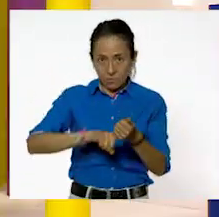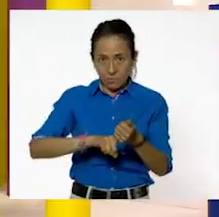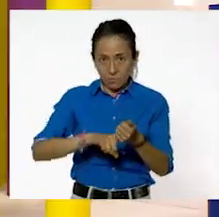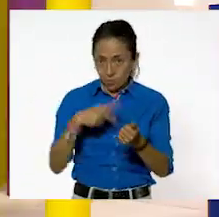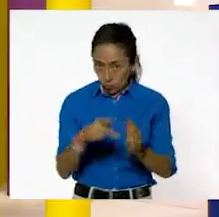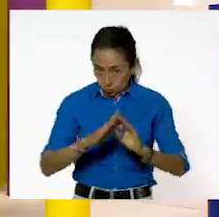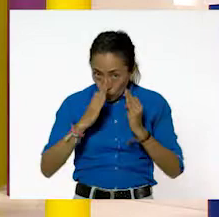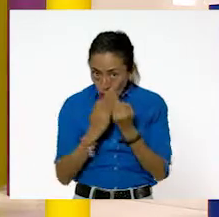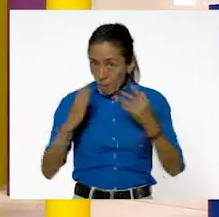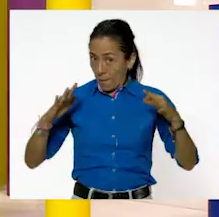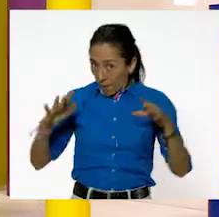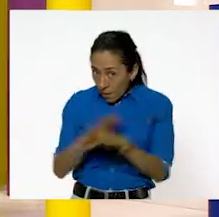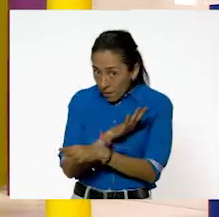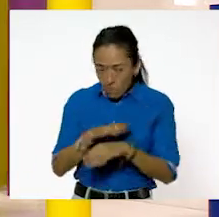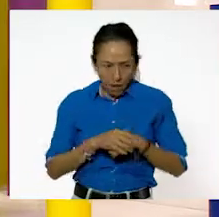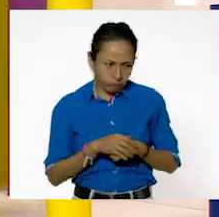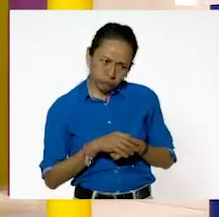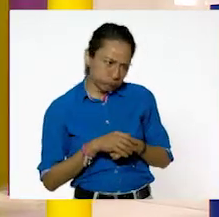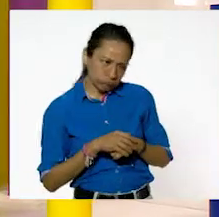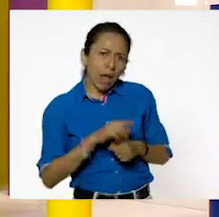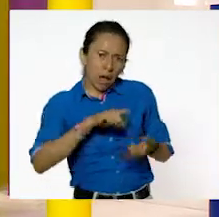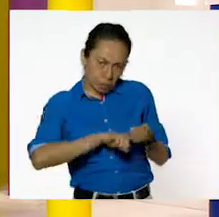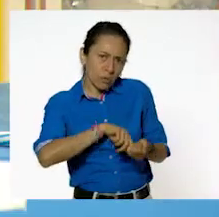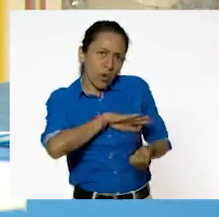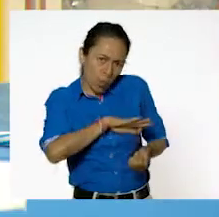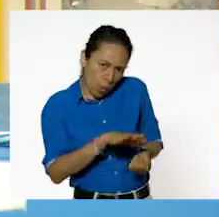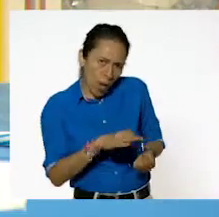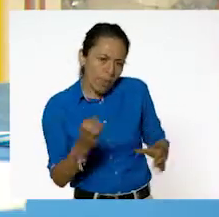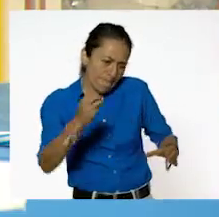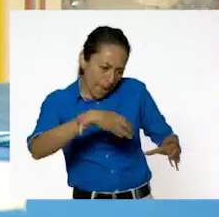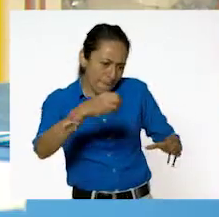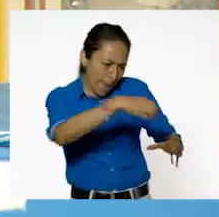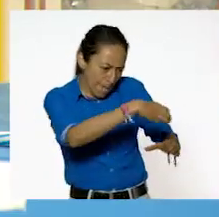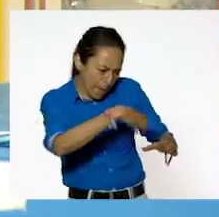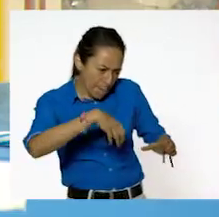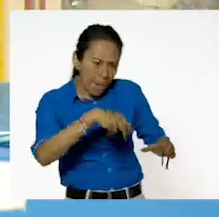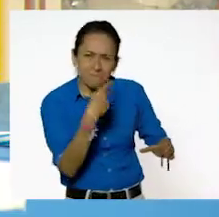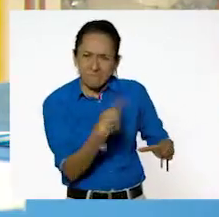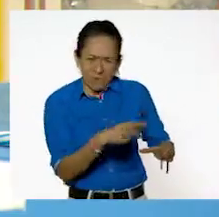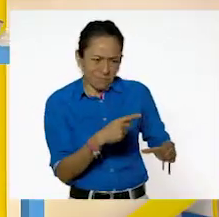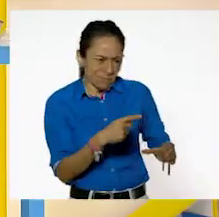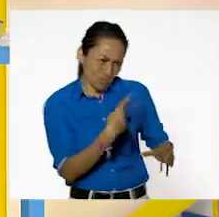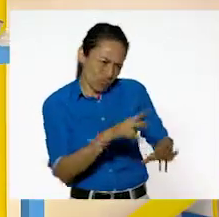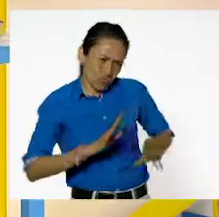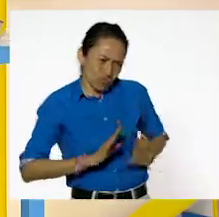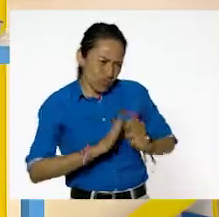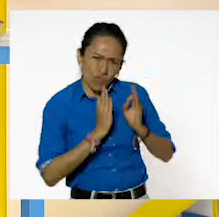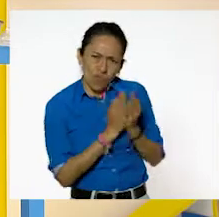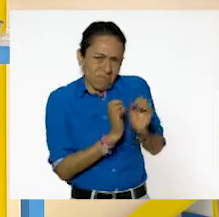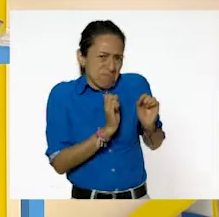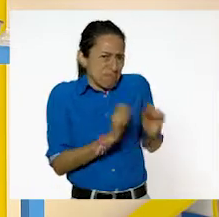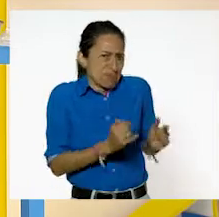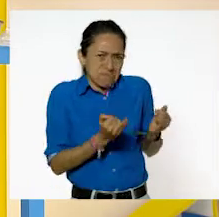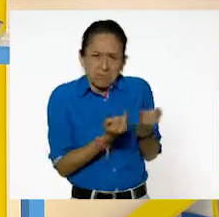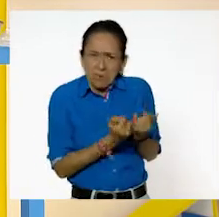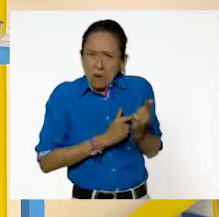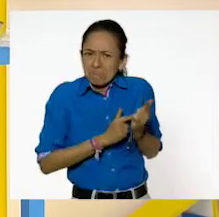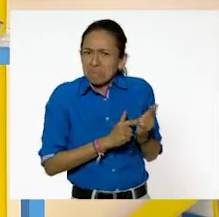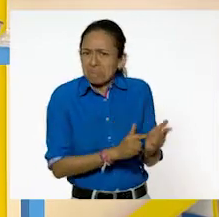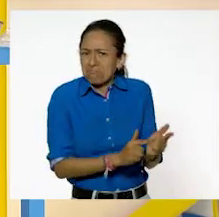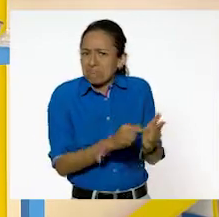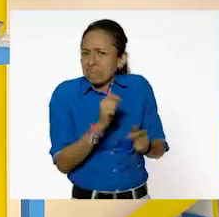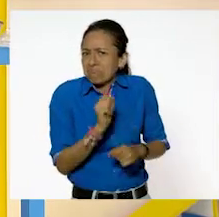Pues no, sí caben en el recipiente, pero yo la sigo viendo con la misma forma. Esa característica, como ya la hemos aprendido,